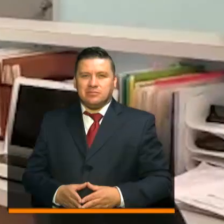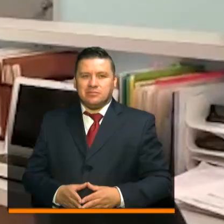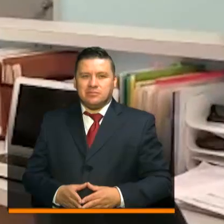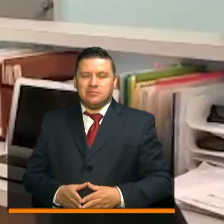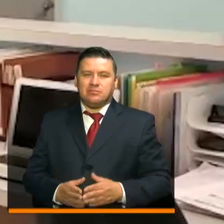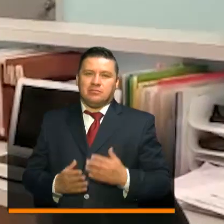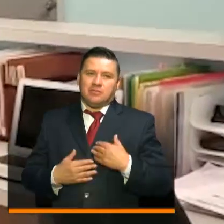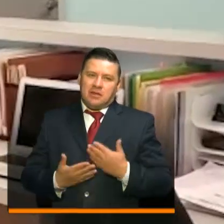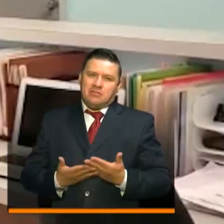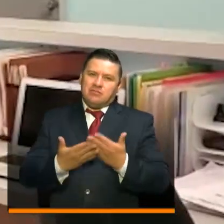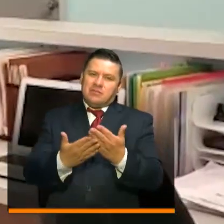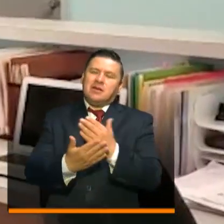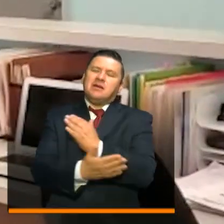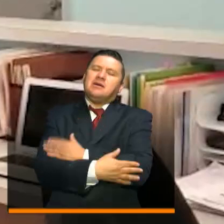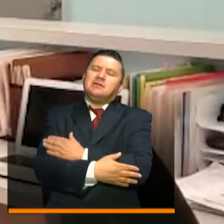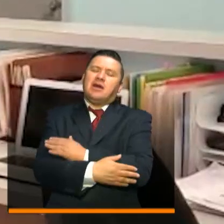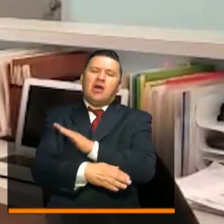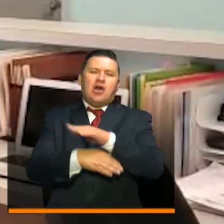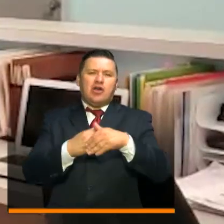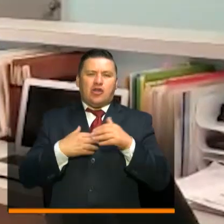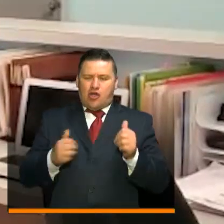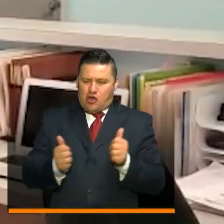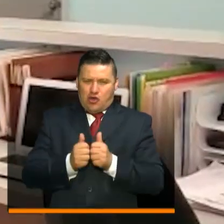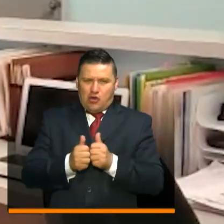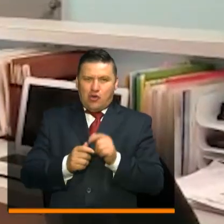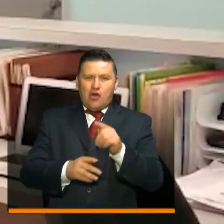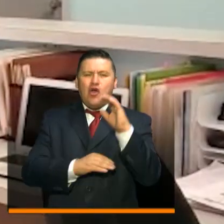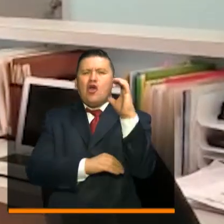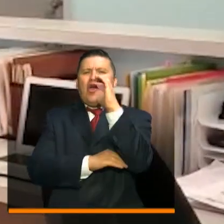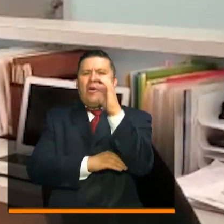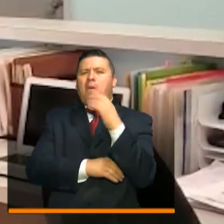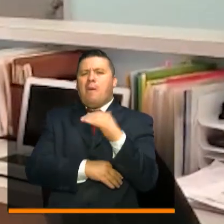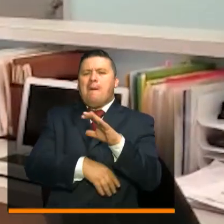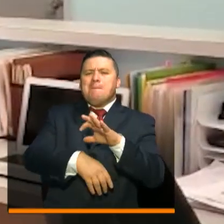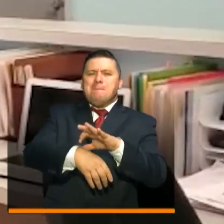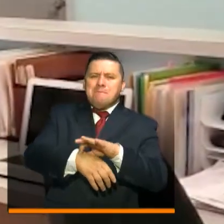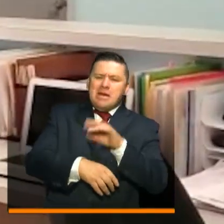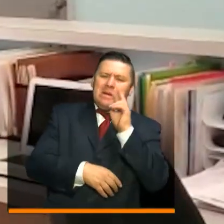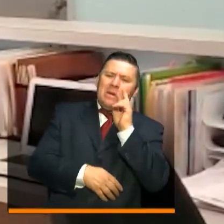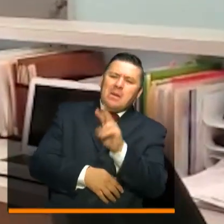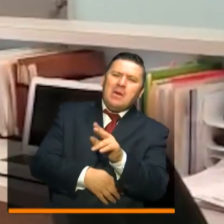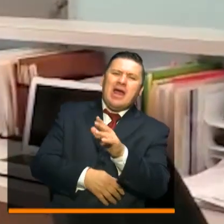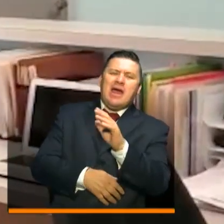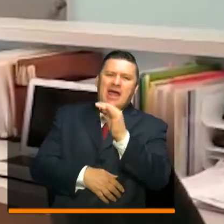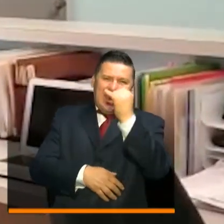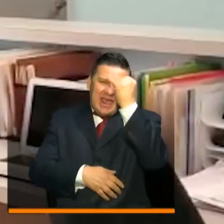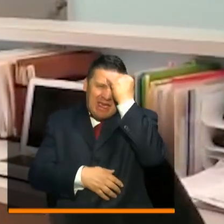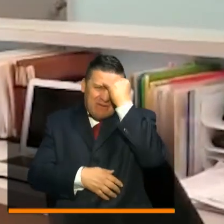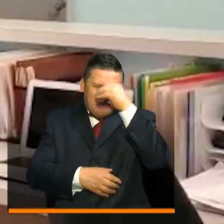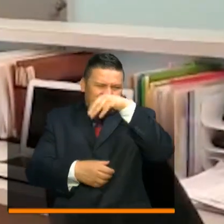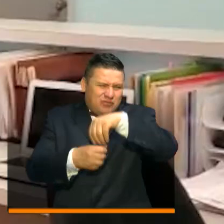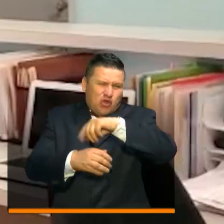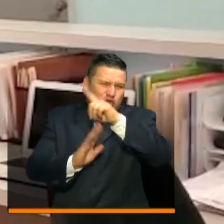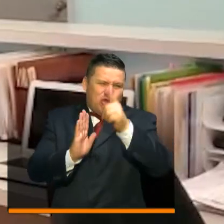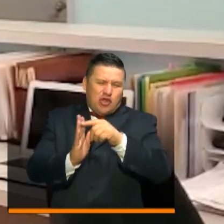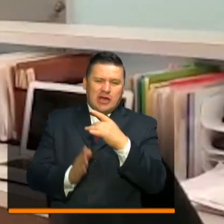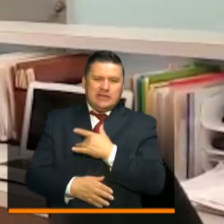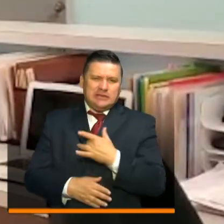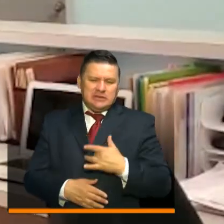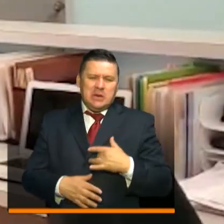Quiero mandarle un saludo muy especial a todos mis colegas en Colombia, médicos, pero también enfermeras y todos los trabajadores de salud.